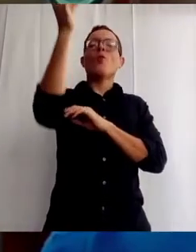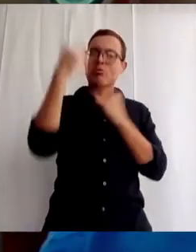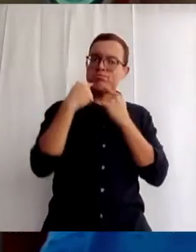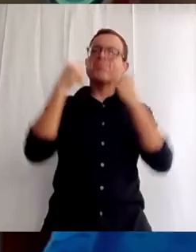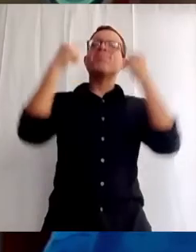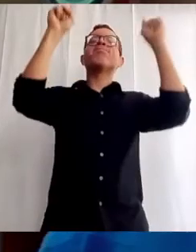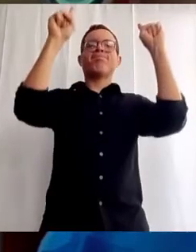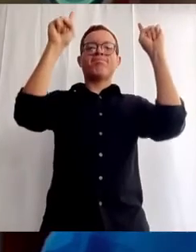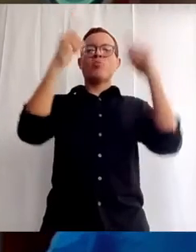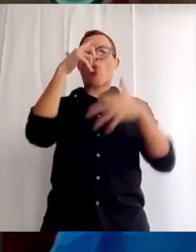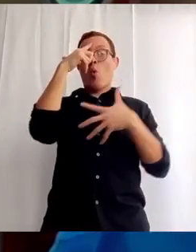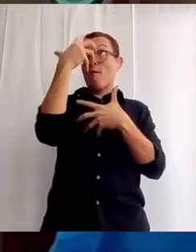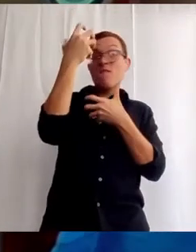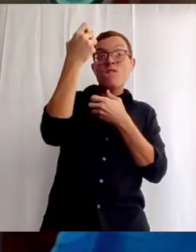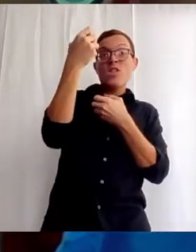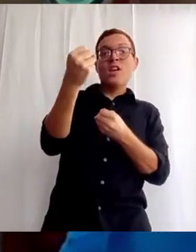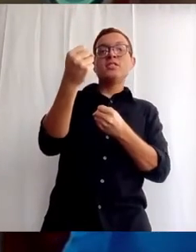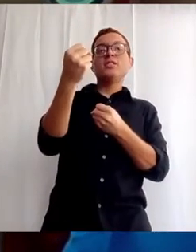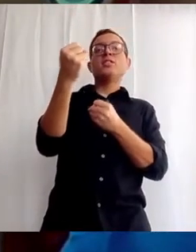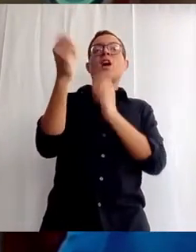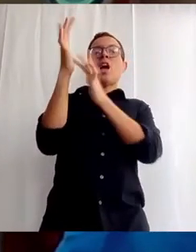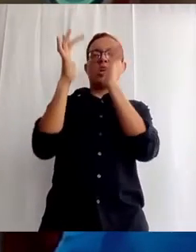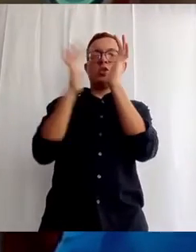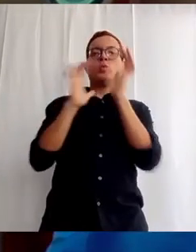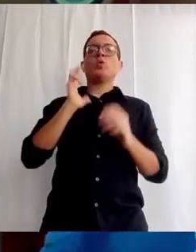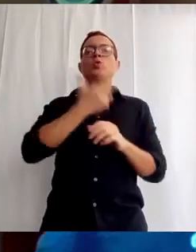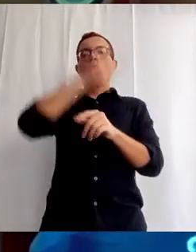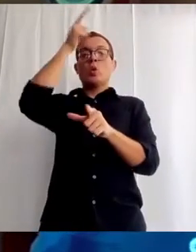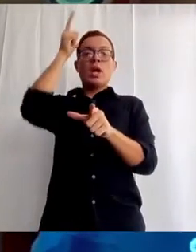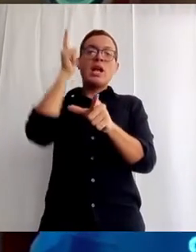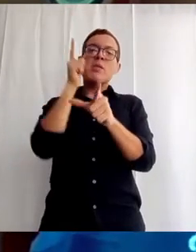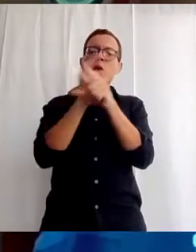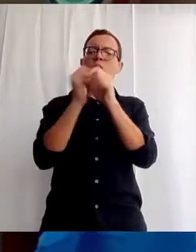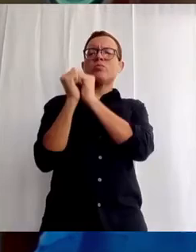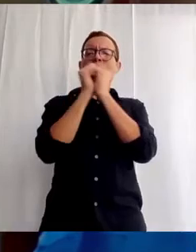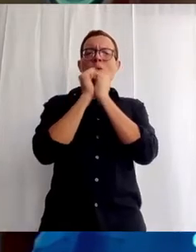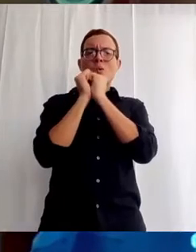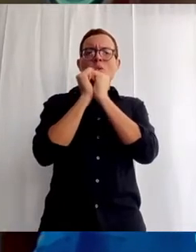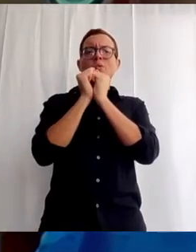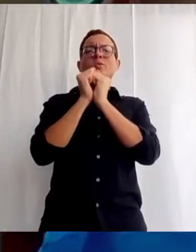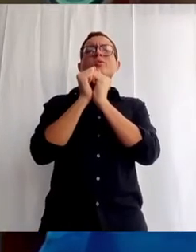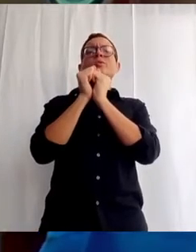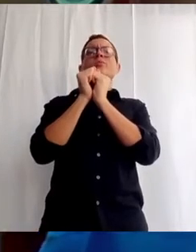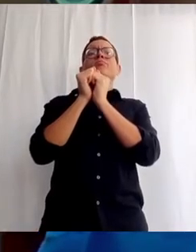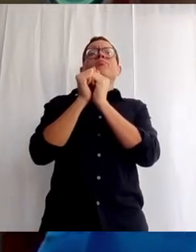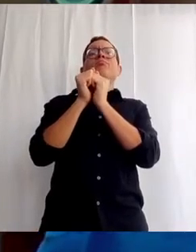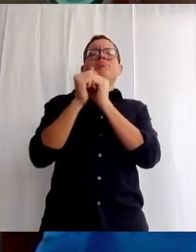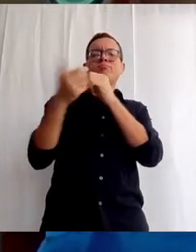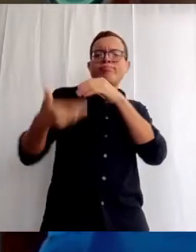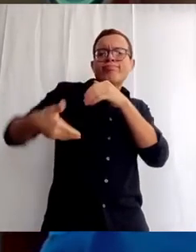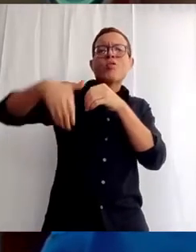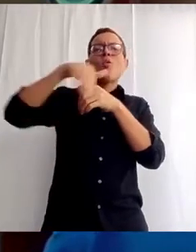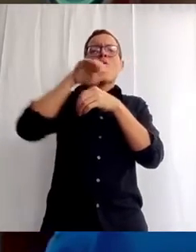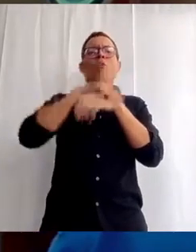en Jesús, nuestro hermano, que nos acompaña y nos ponemos bajo la protección de